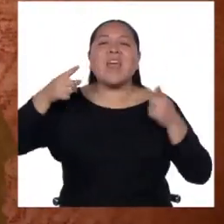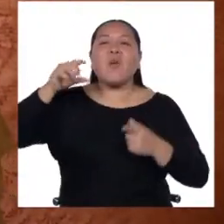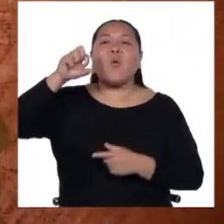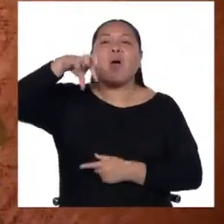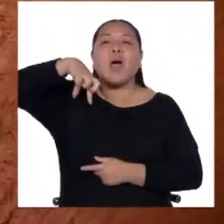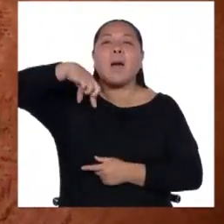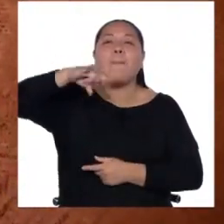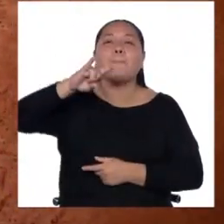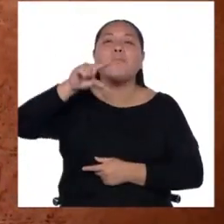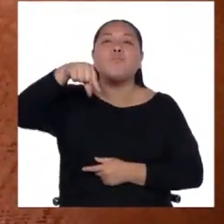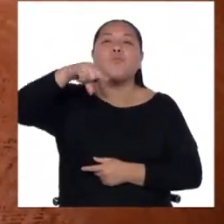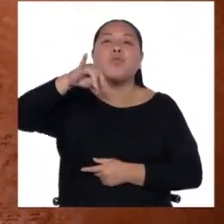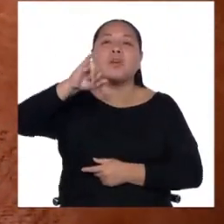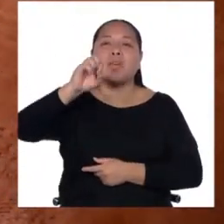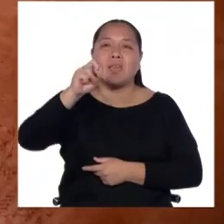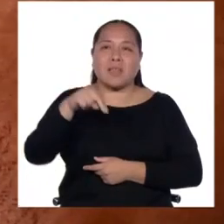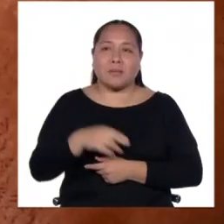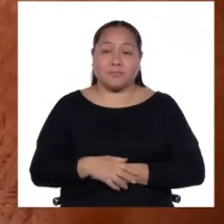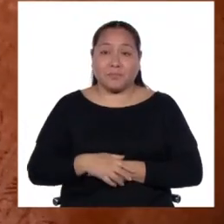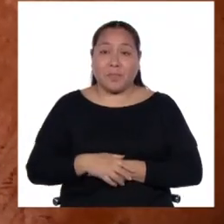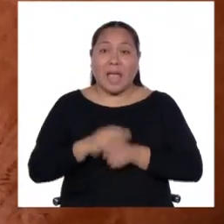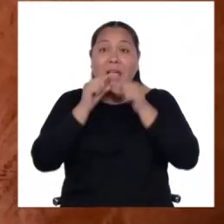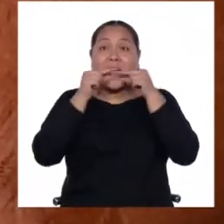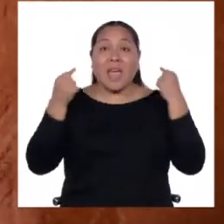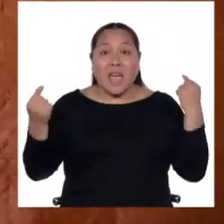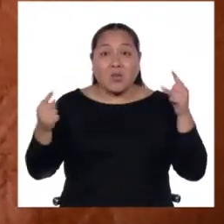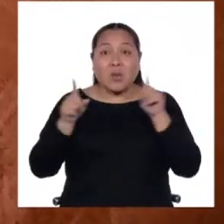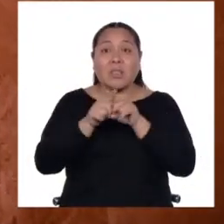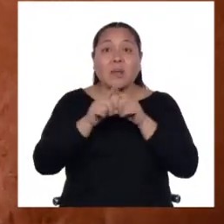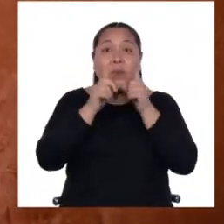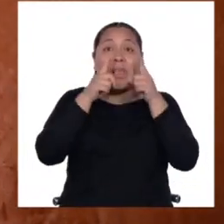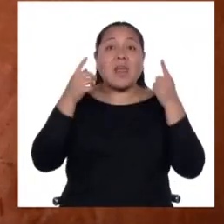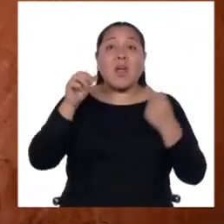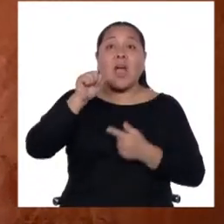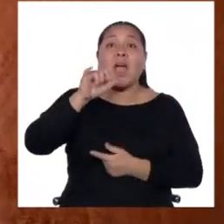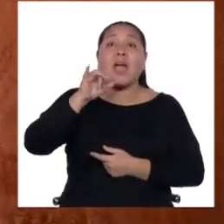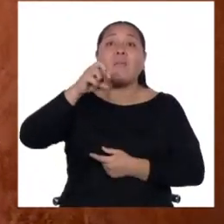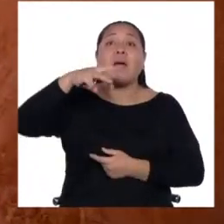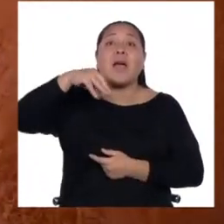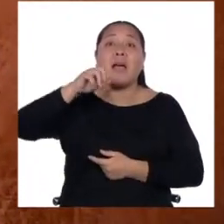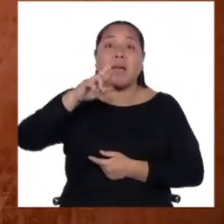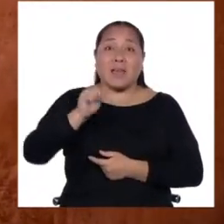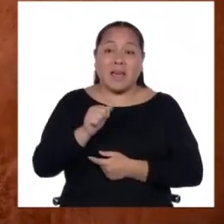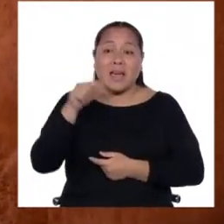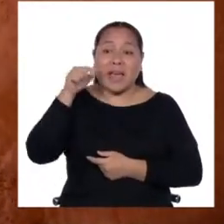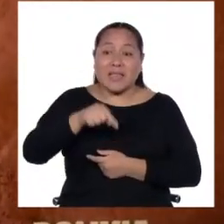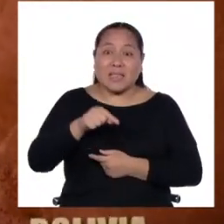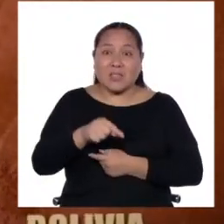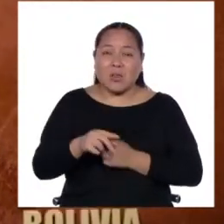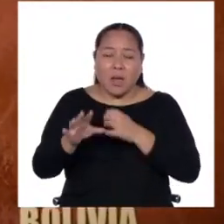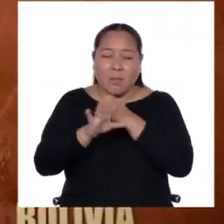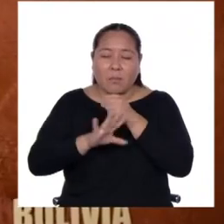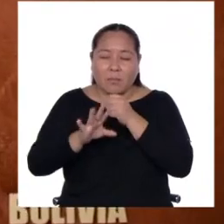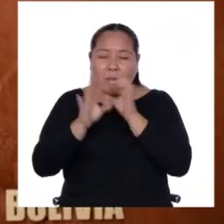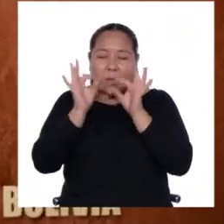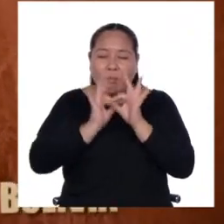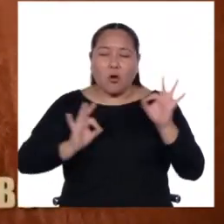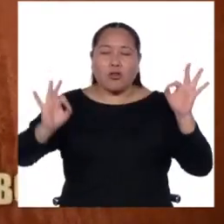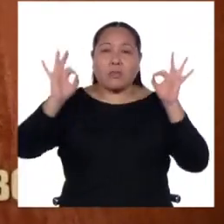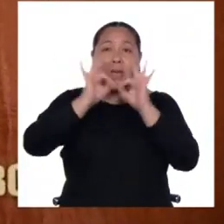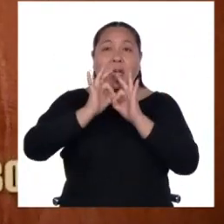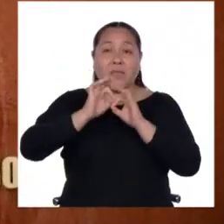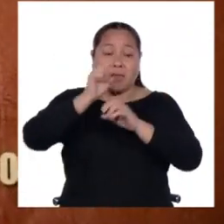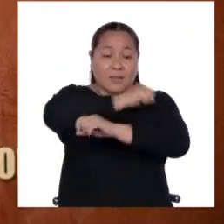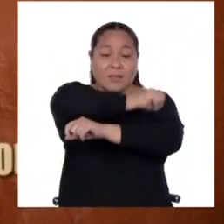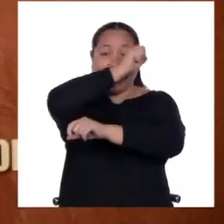El quechua y el aymara son sin duda las lenguas indígenas u originarias más importantes de la zona andina.